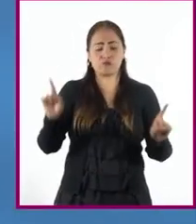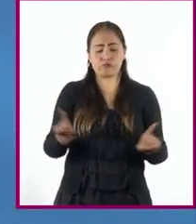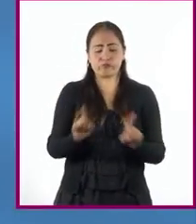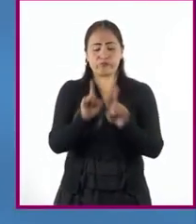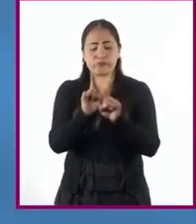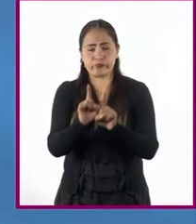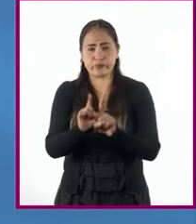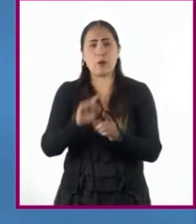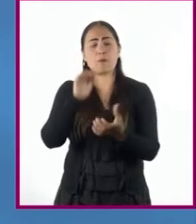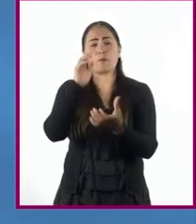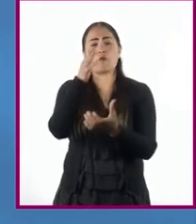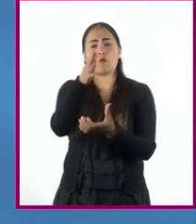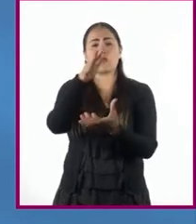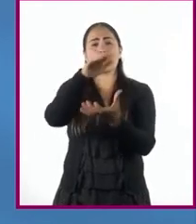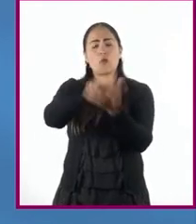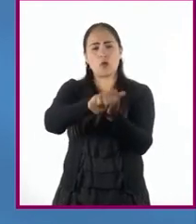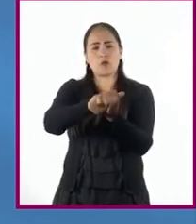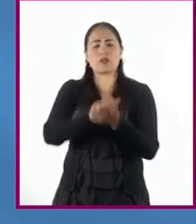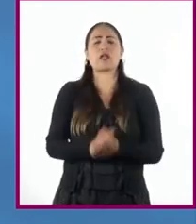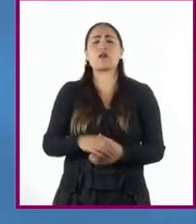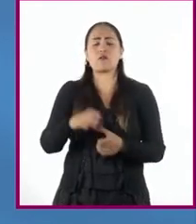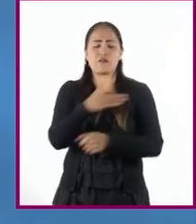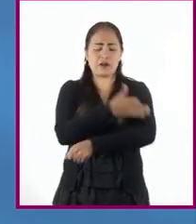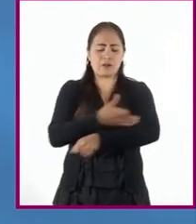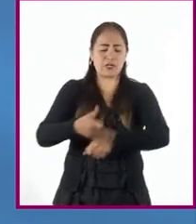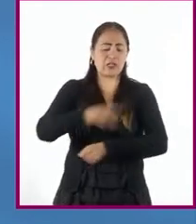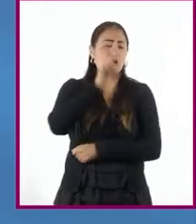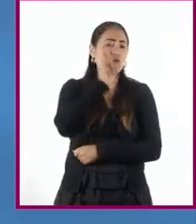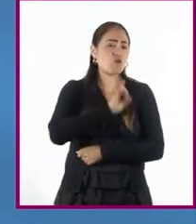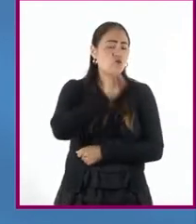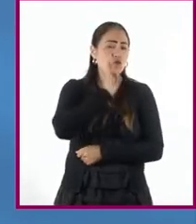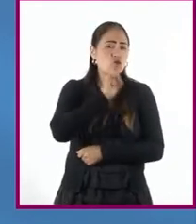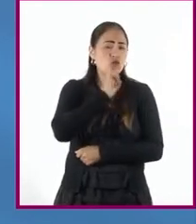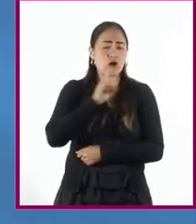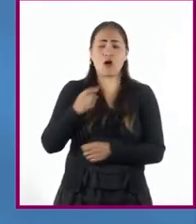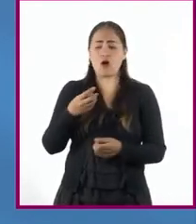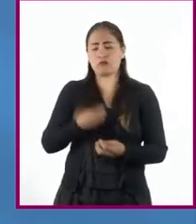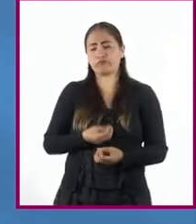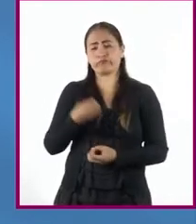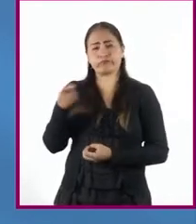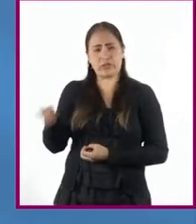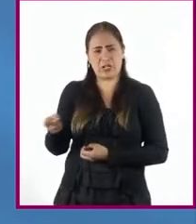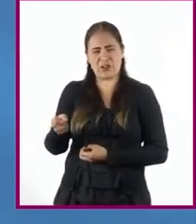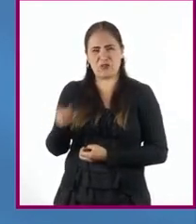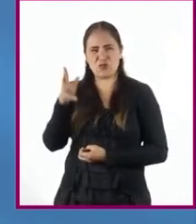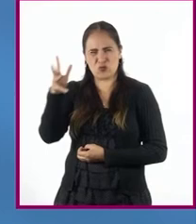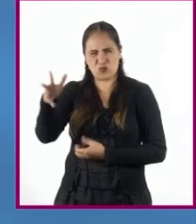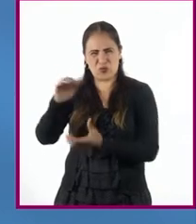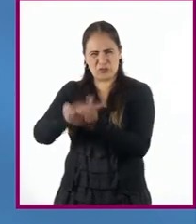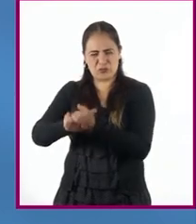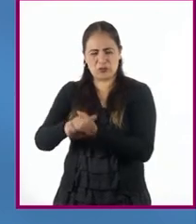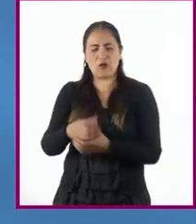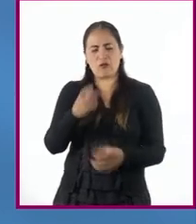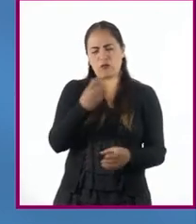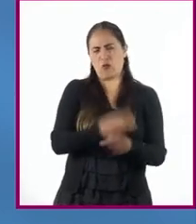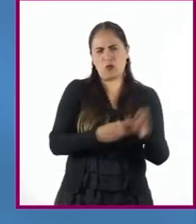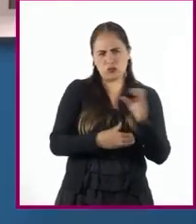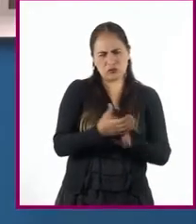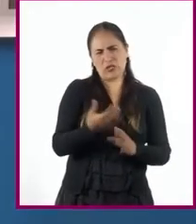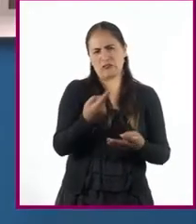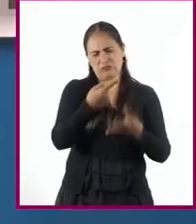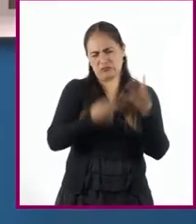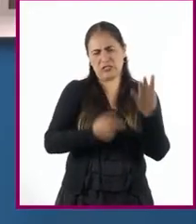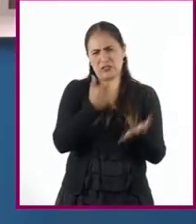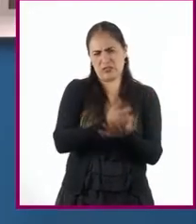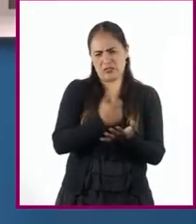era costumbre que la familia de la novia entregara al futuro esposo una cantidad de dinero y bienes materiales.